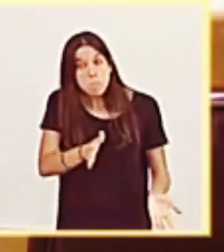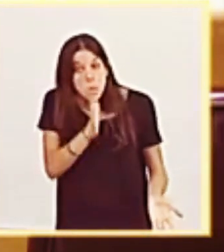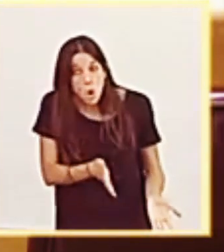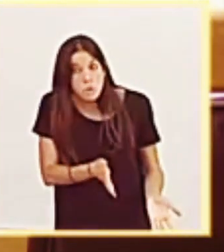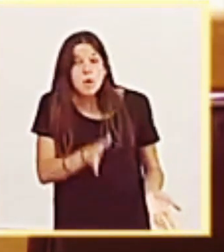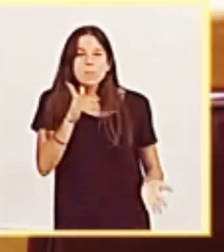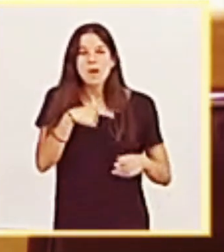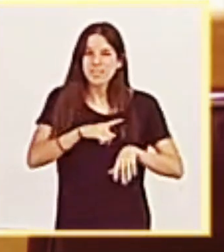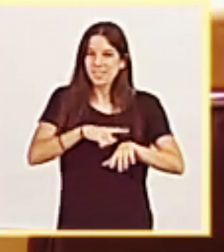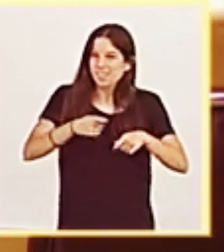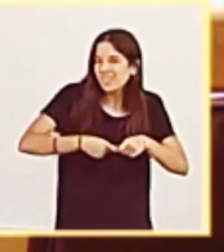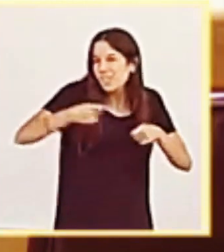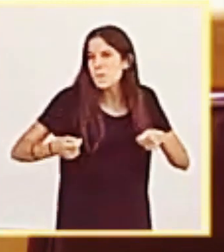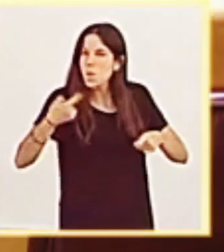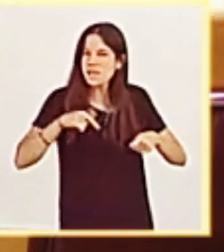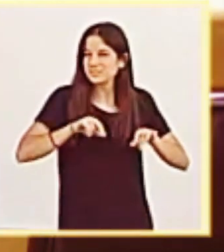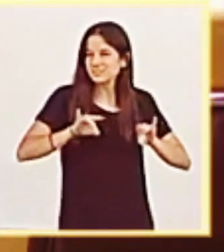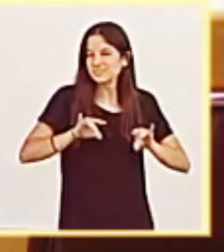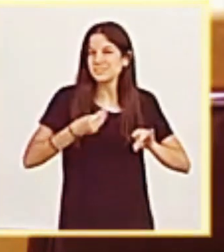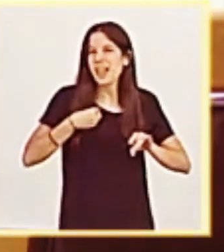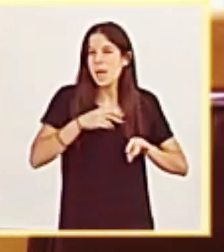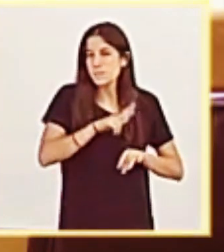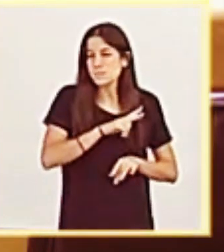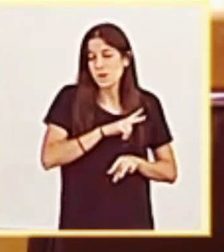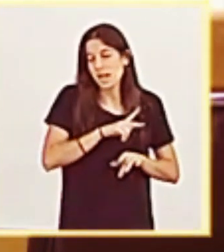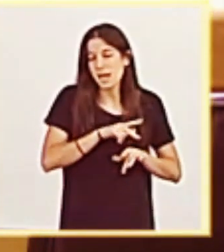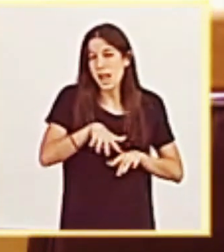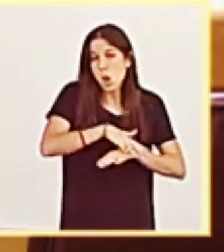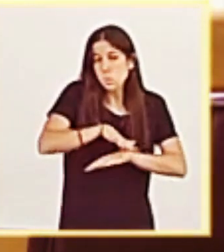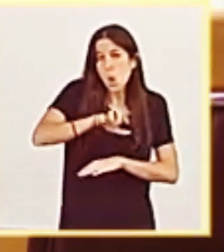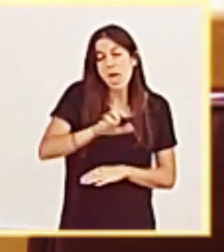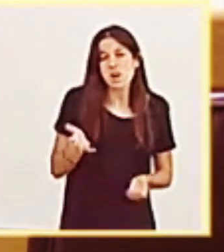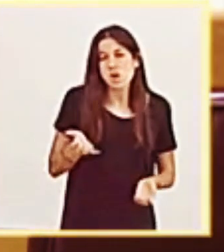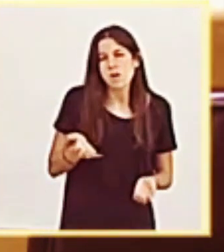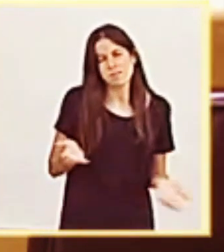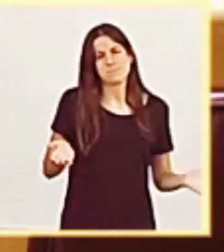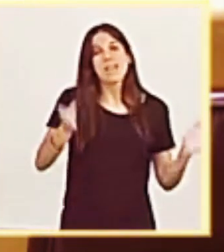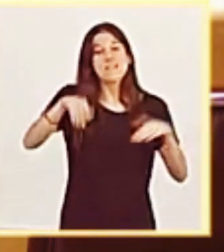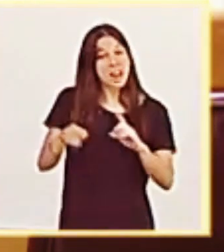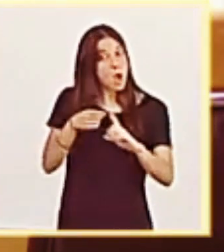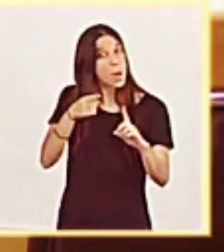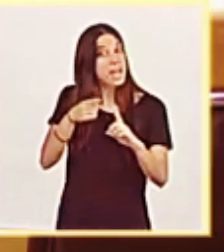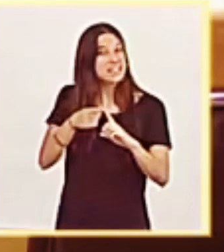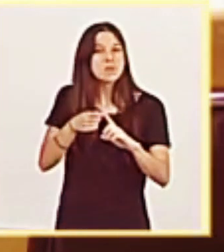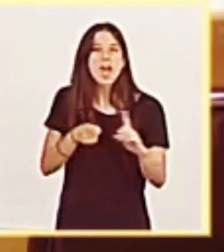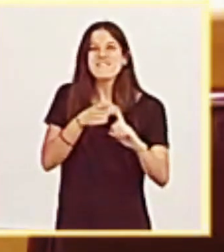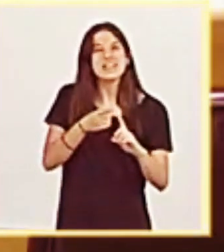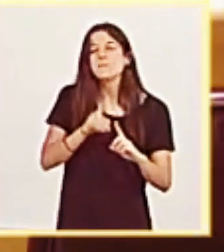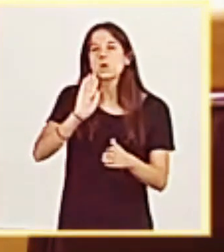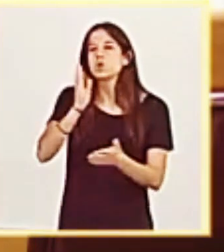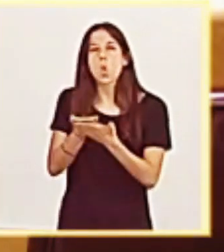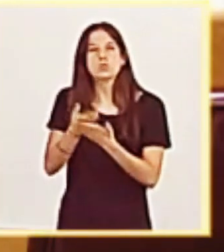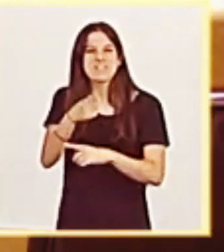estar un ratito más en la Moncloa? Señorías, el fin no justifica los medios. Y el señor Sánchez y usted